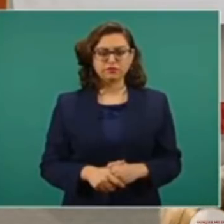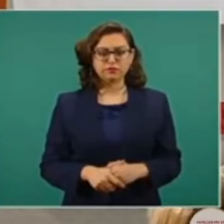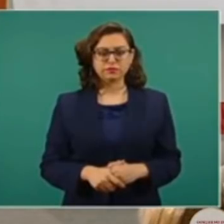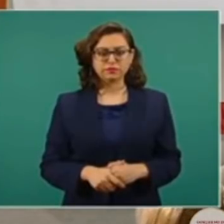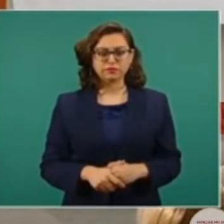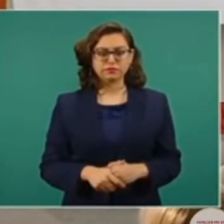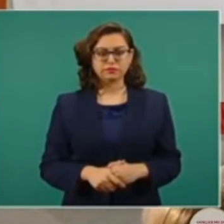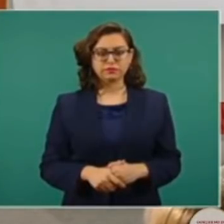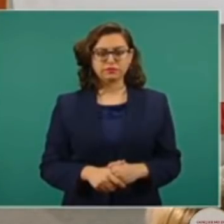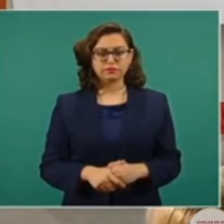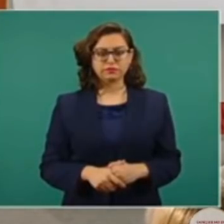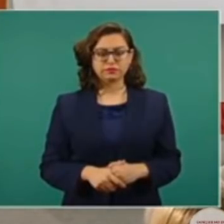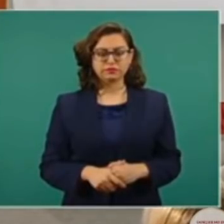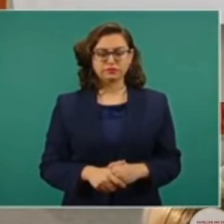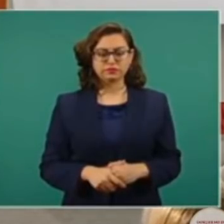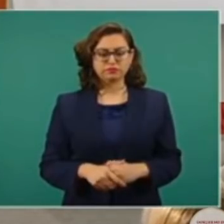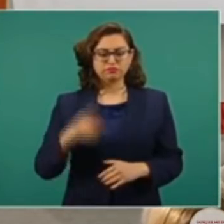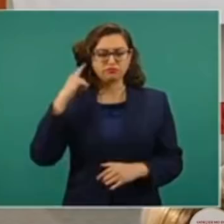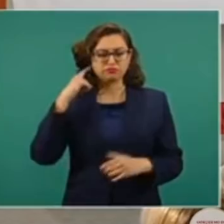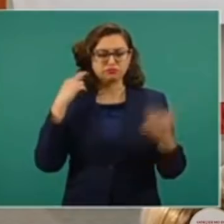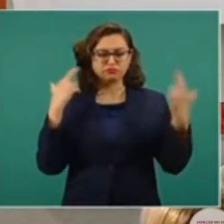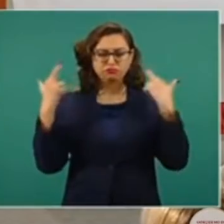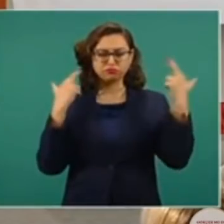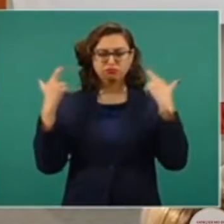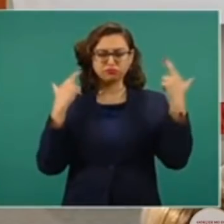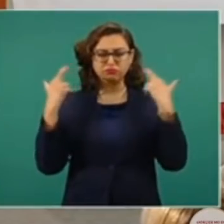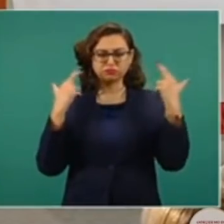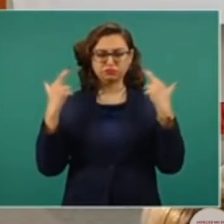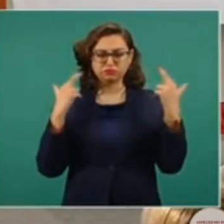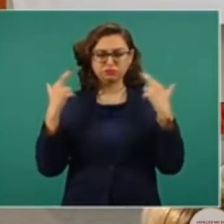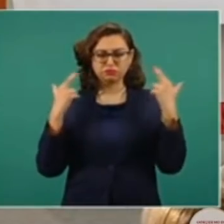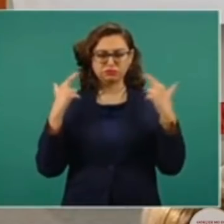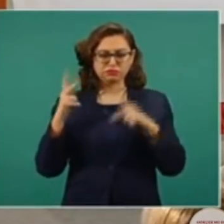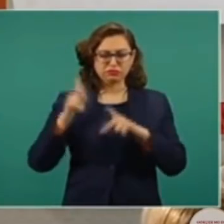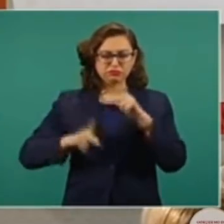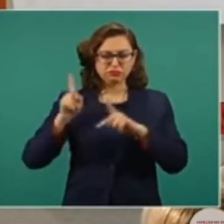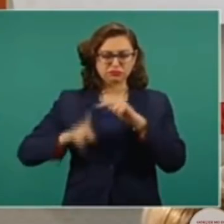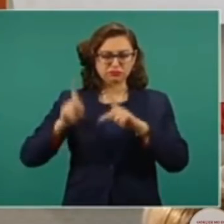es el de claudio. No, pero desde el principio, desde el principio.